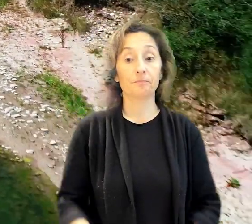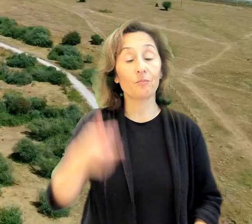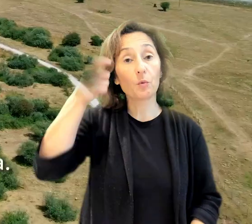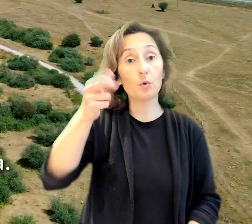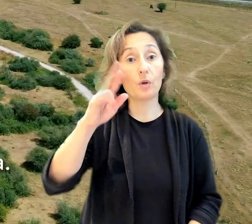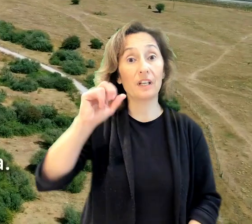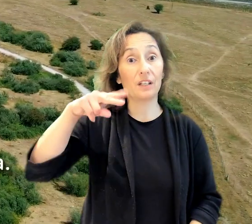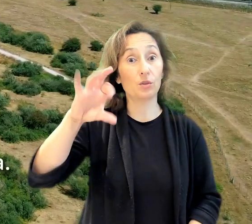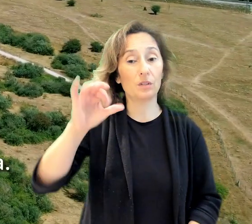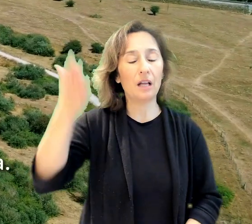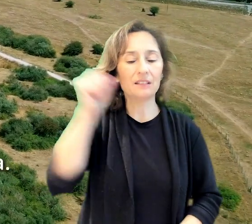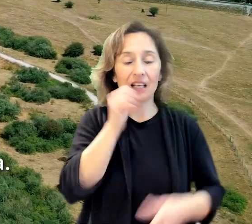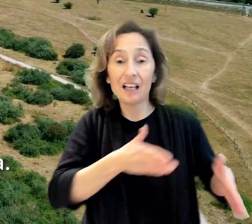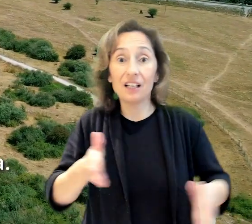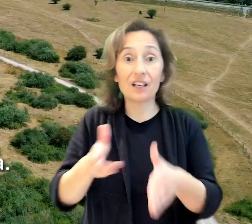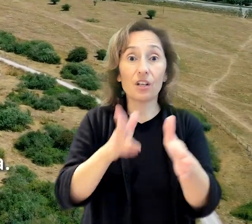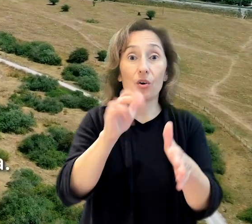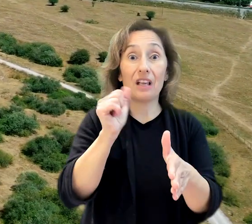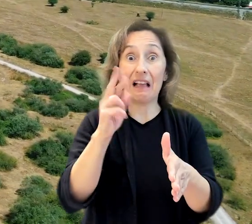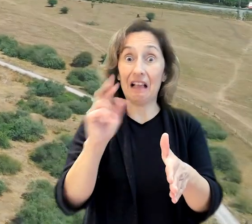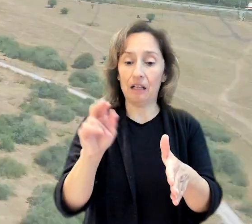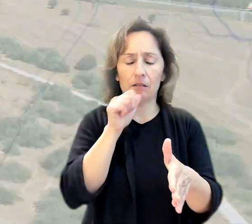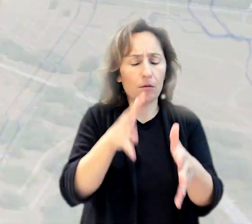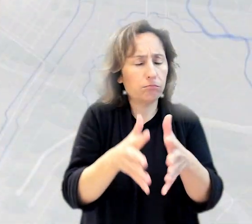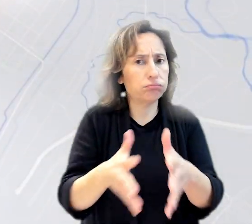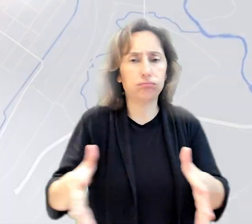En Reynosa había una vega inmensa.